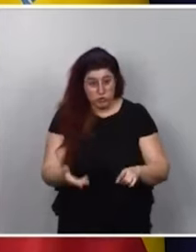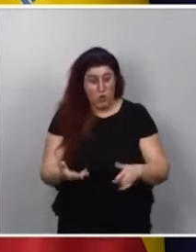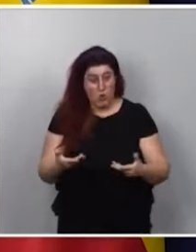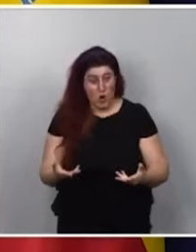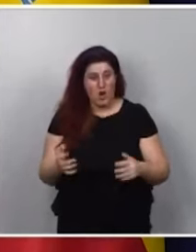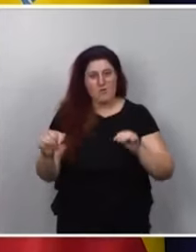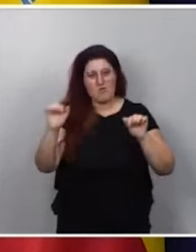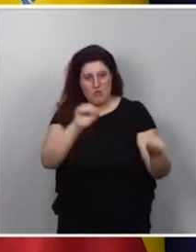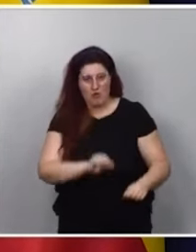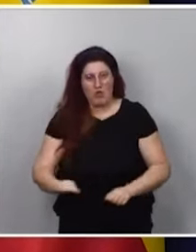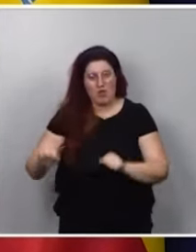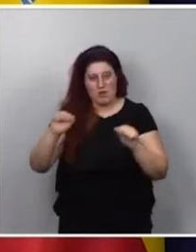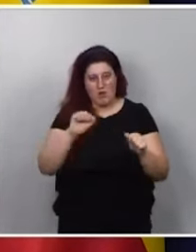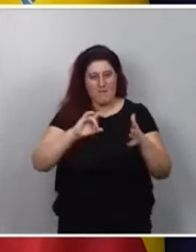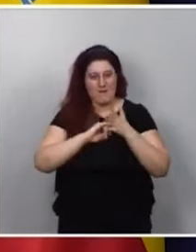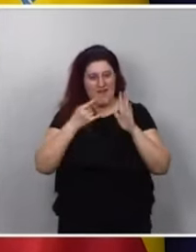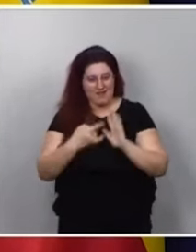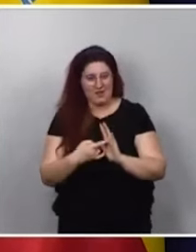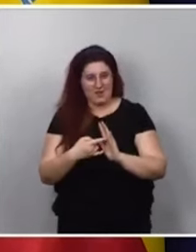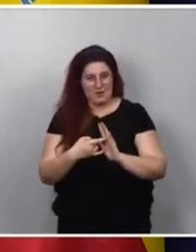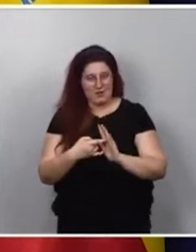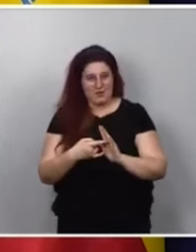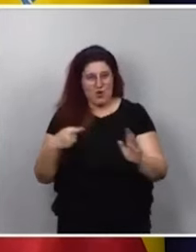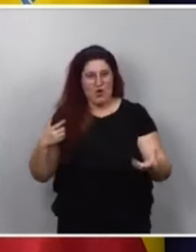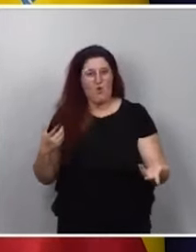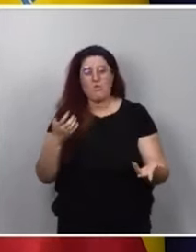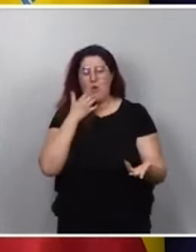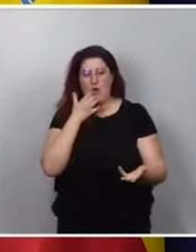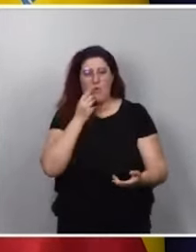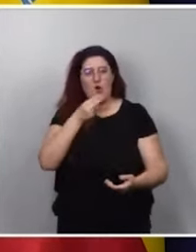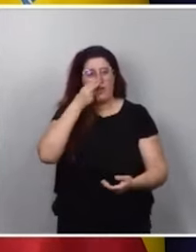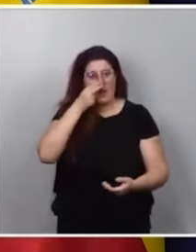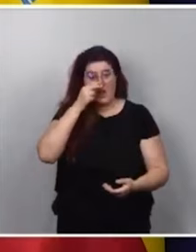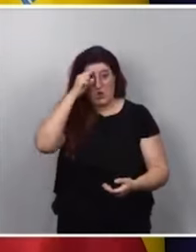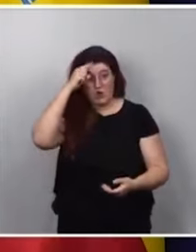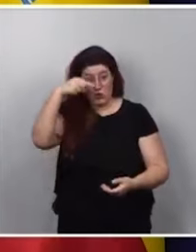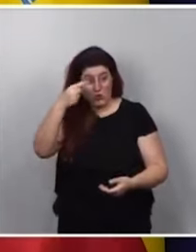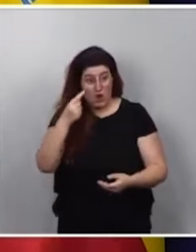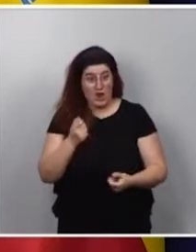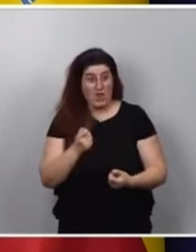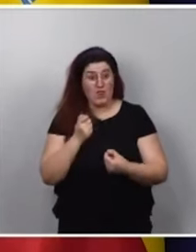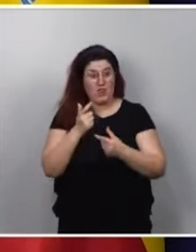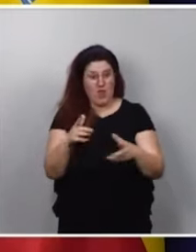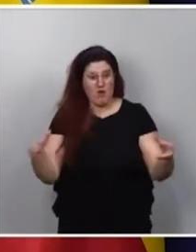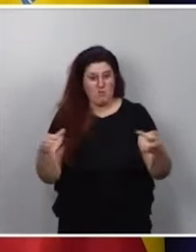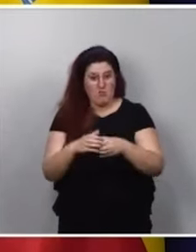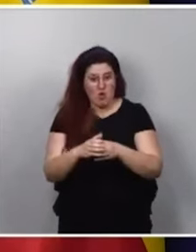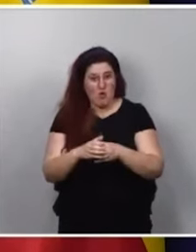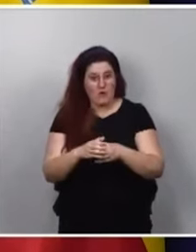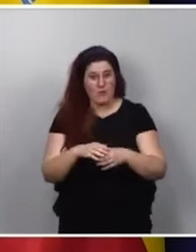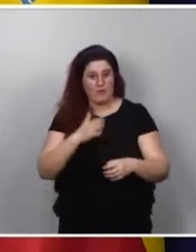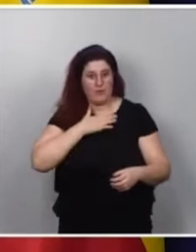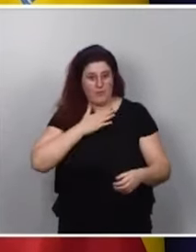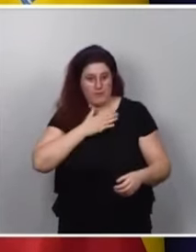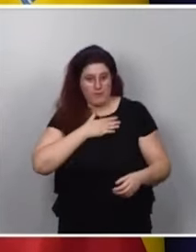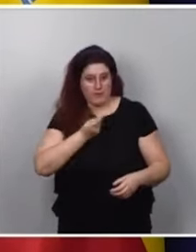protección, establece mecanismos de protección, como bien de interés cultural al conjunto del patrimonio cinematográfico español, que es